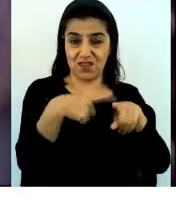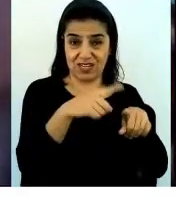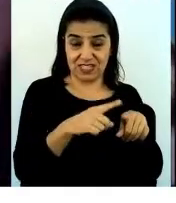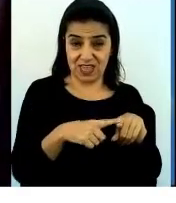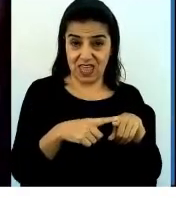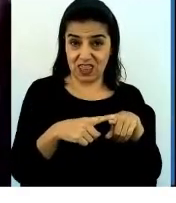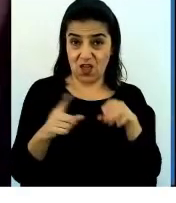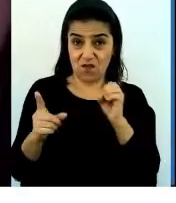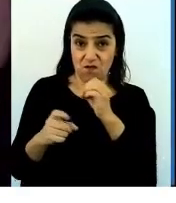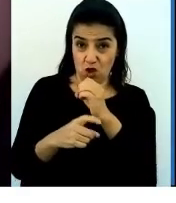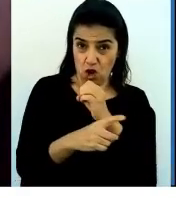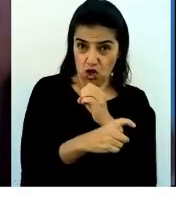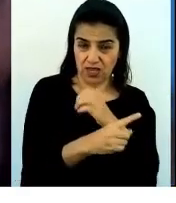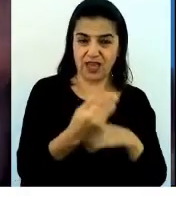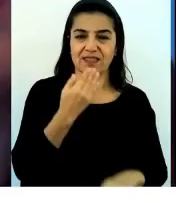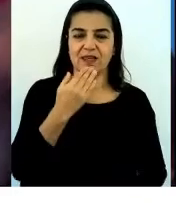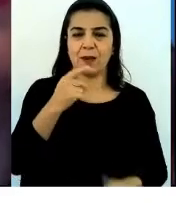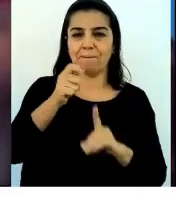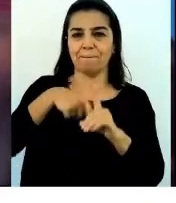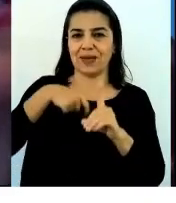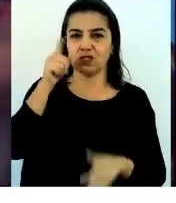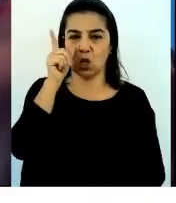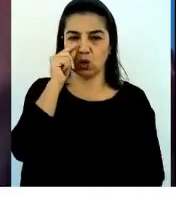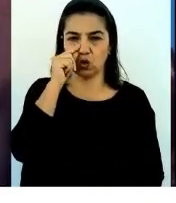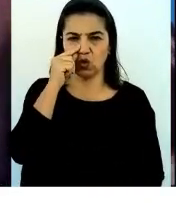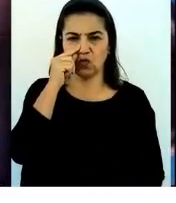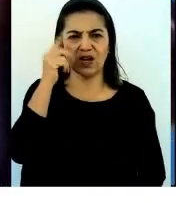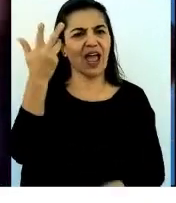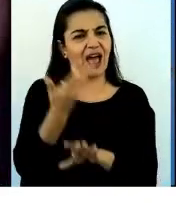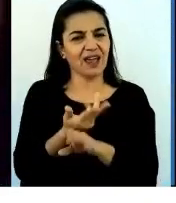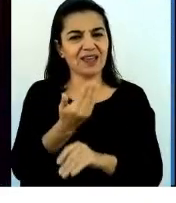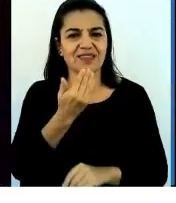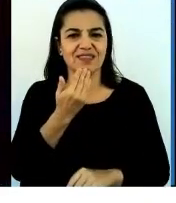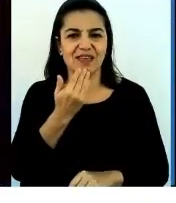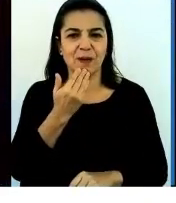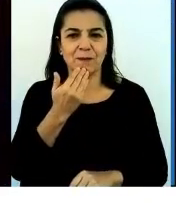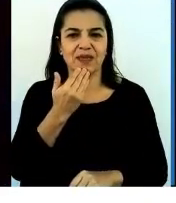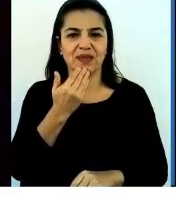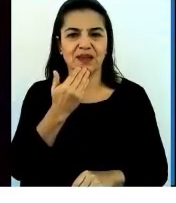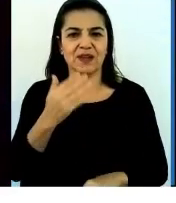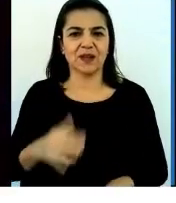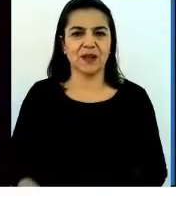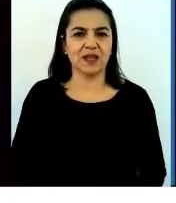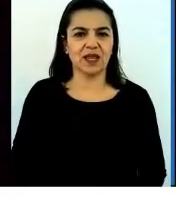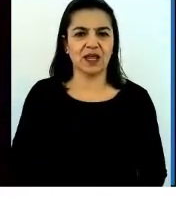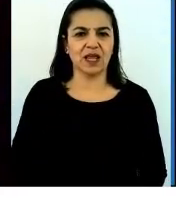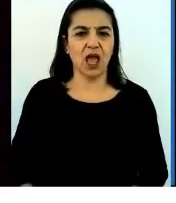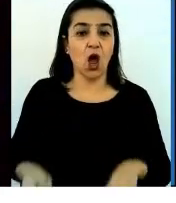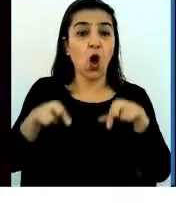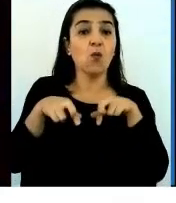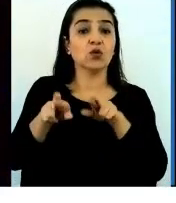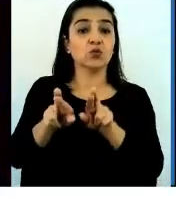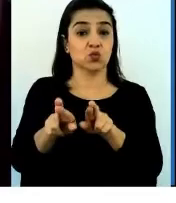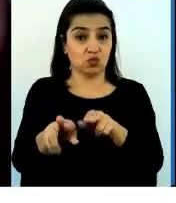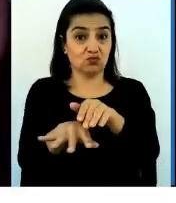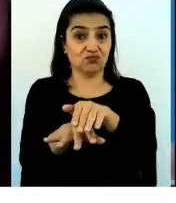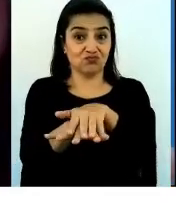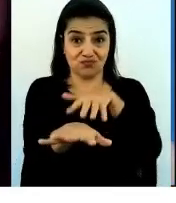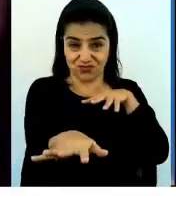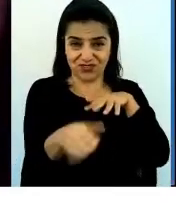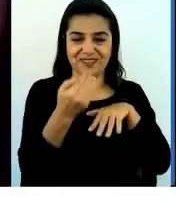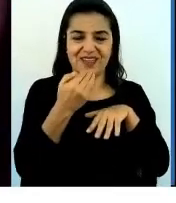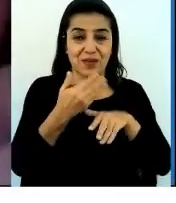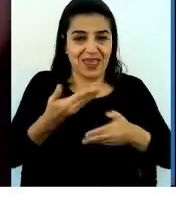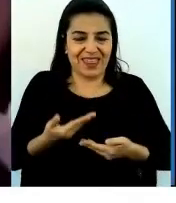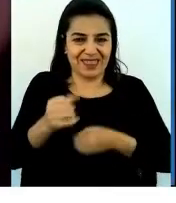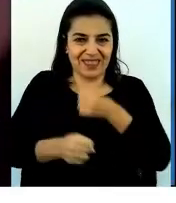también, que va a estar en octubre, y tenemos también Ocean Summit. Por lo cual, este año, un año